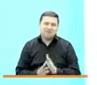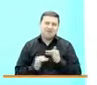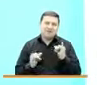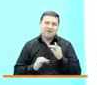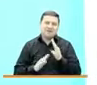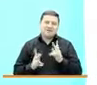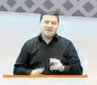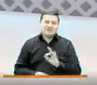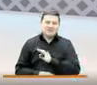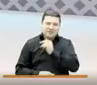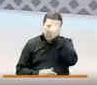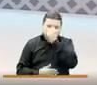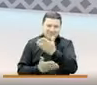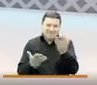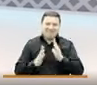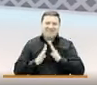semana!